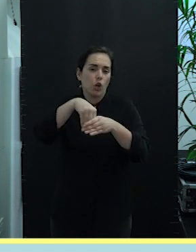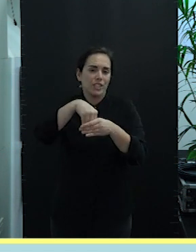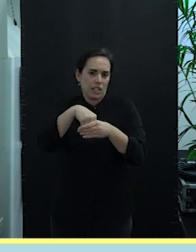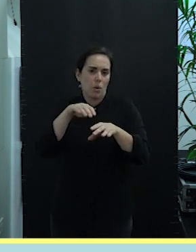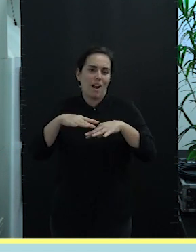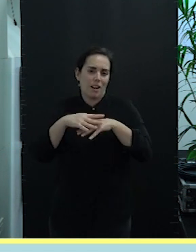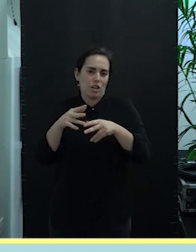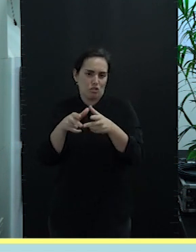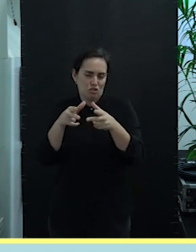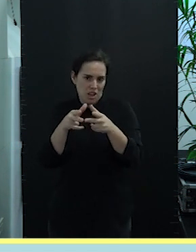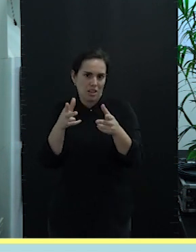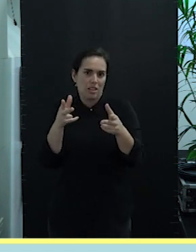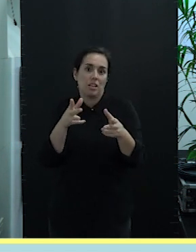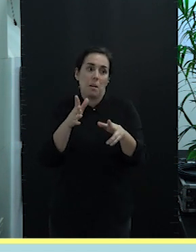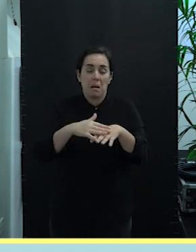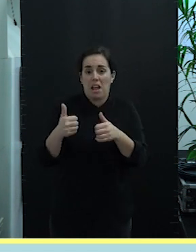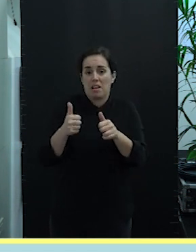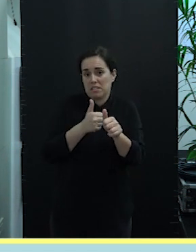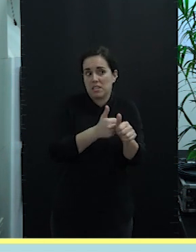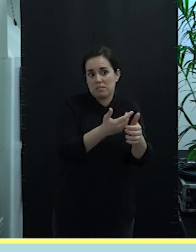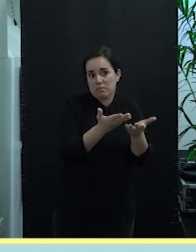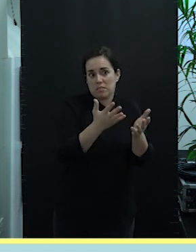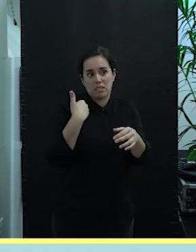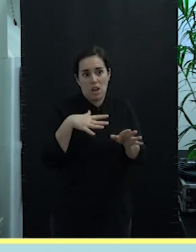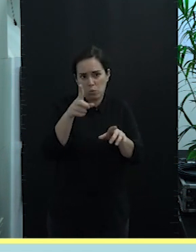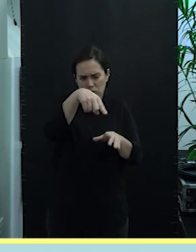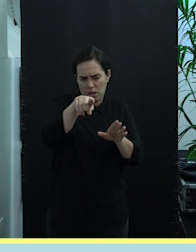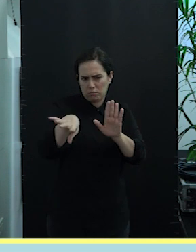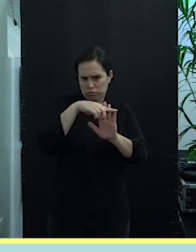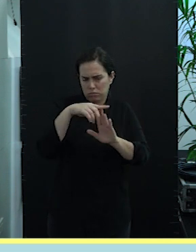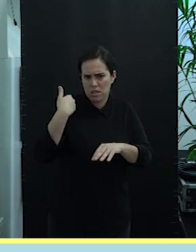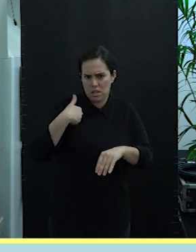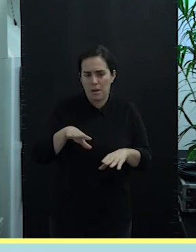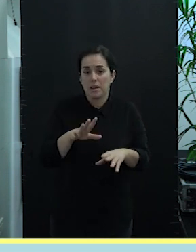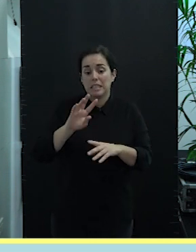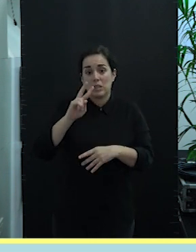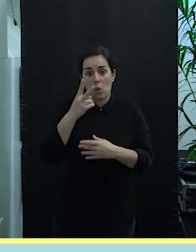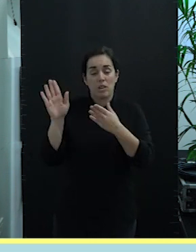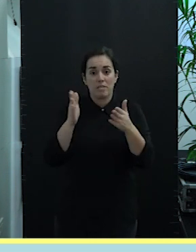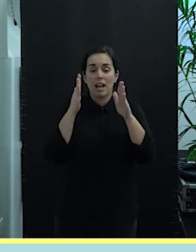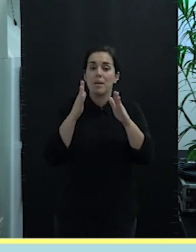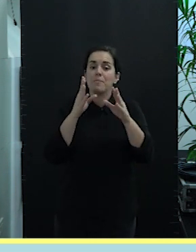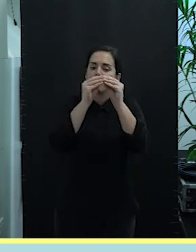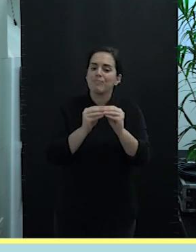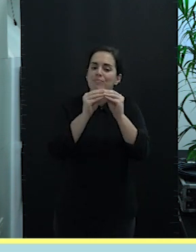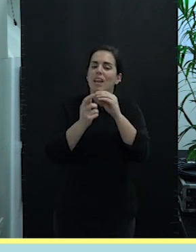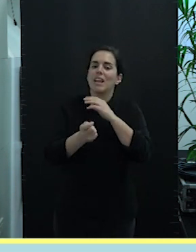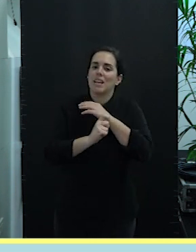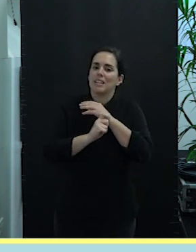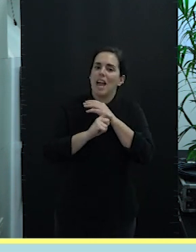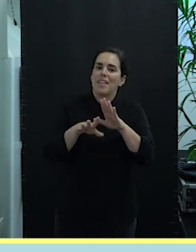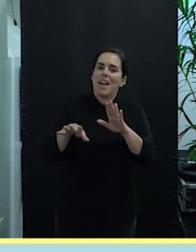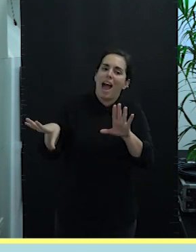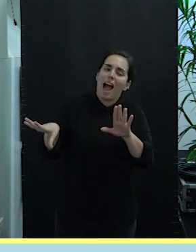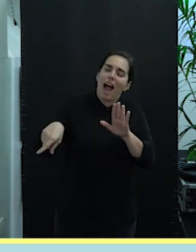nos pueden seguir y que muchos de ustedes ya están adscritos. Bueno, luego pasamos a una fase 2 de elaboración de la estrategia de adhesión y captación.